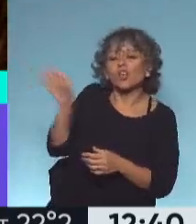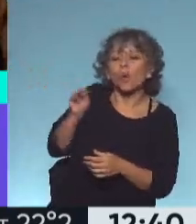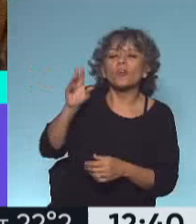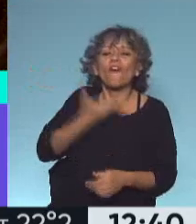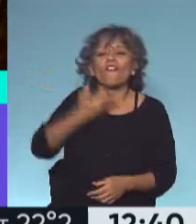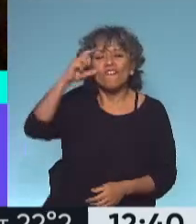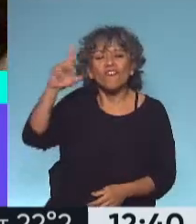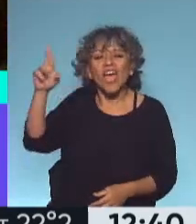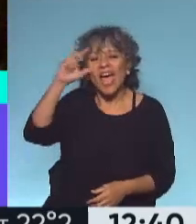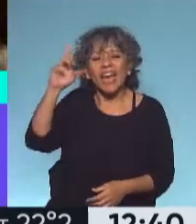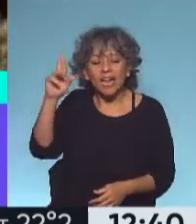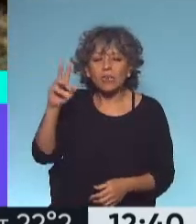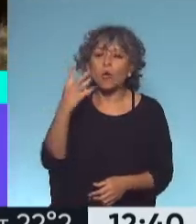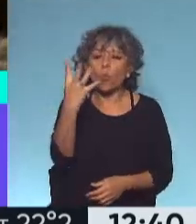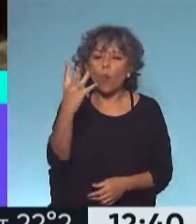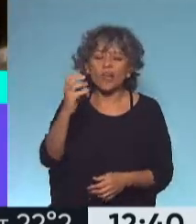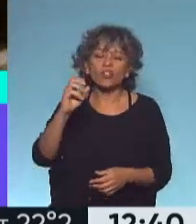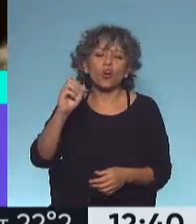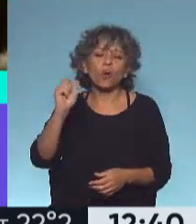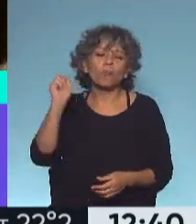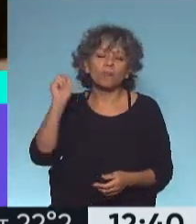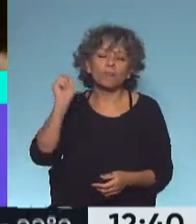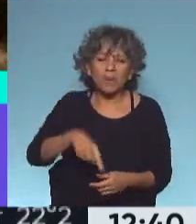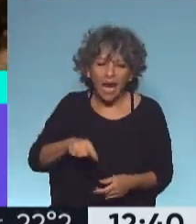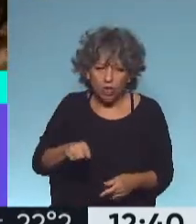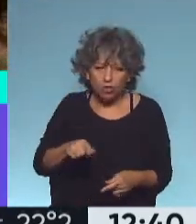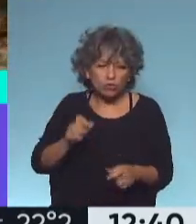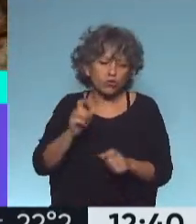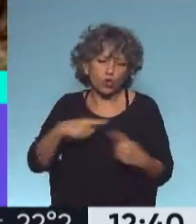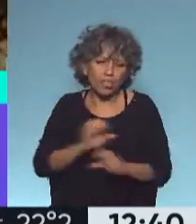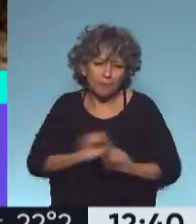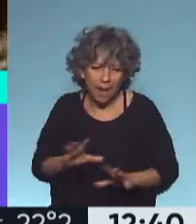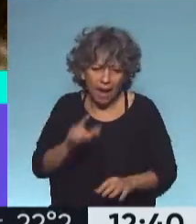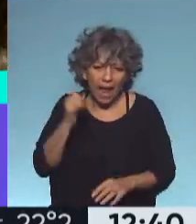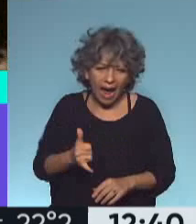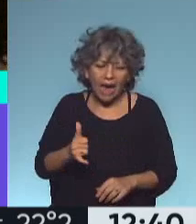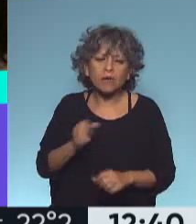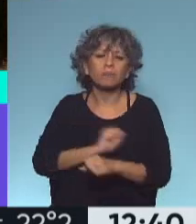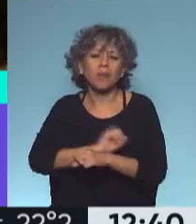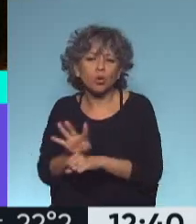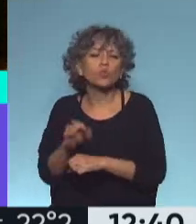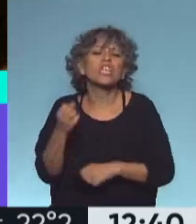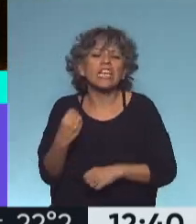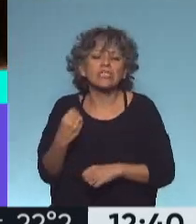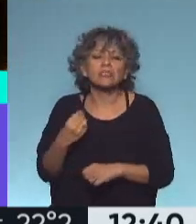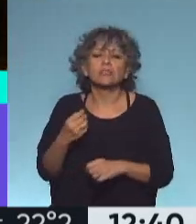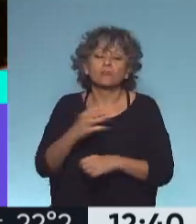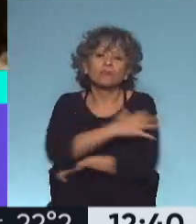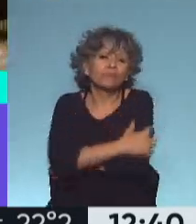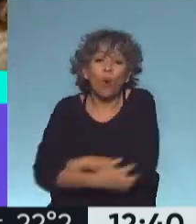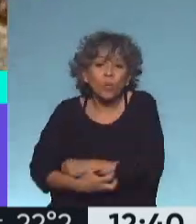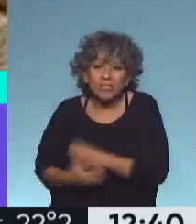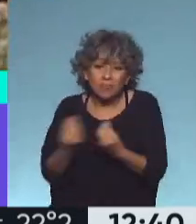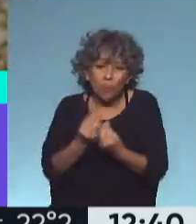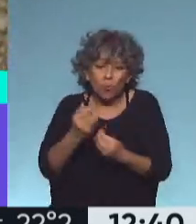habla de los cuatro pecados capitales del Mercosur. Uno de los más importantes, de los más profundos, es la pobreza, es la desigualdad